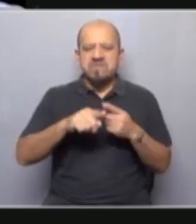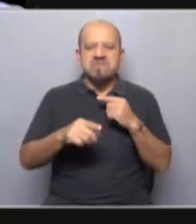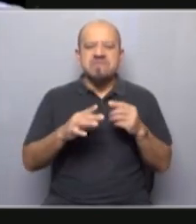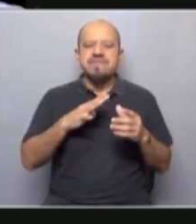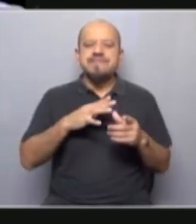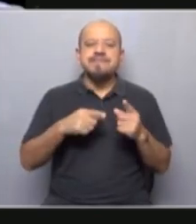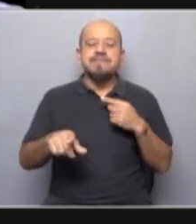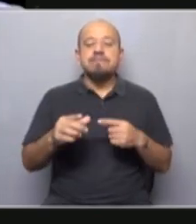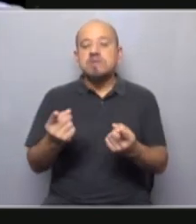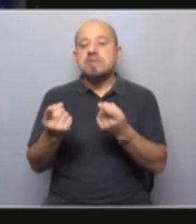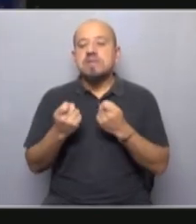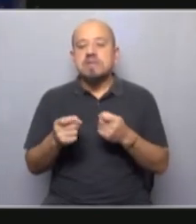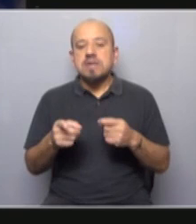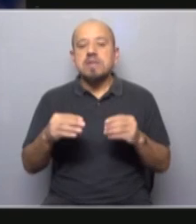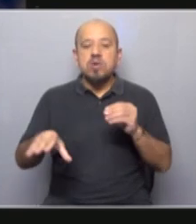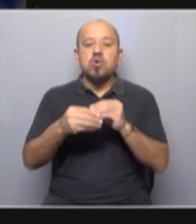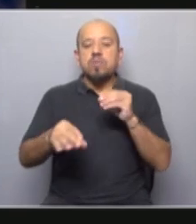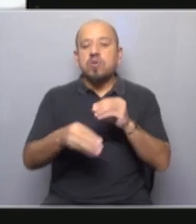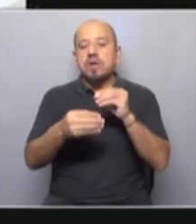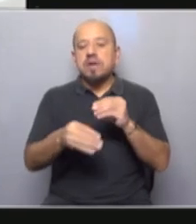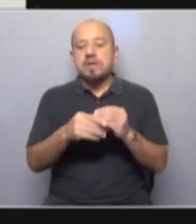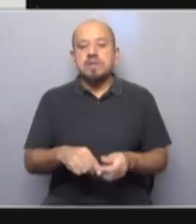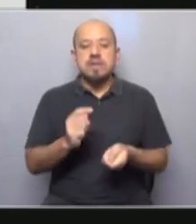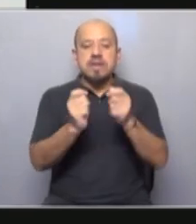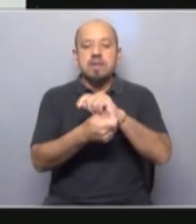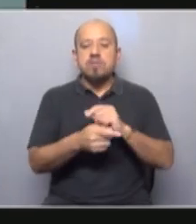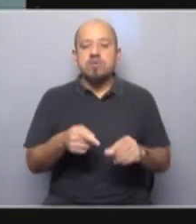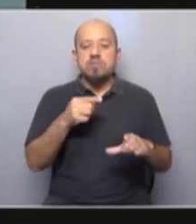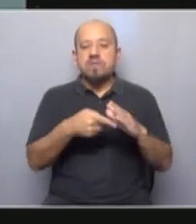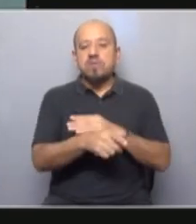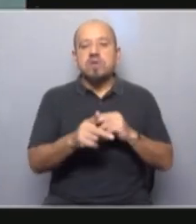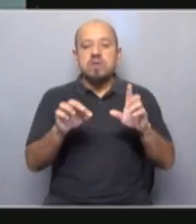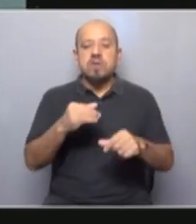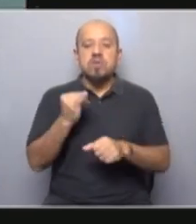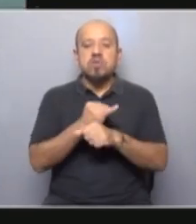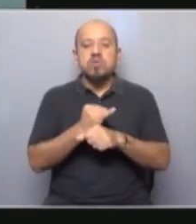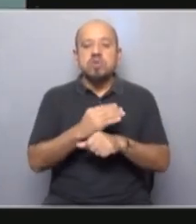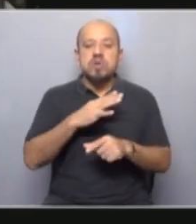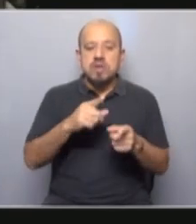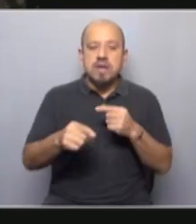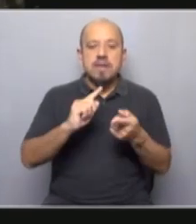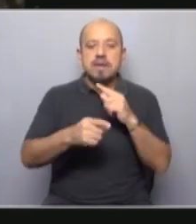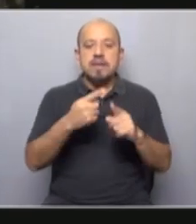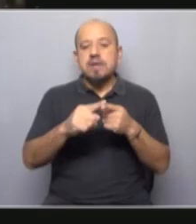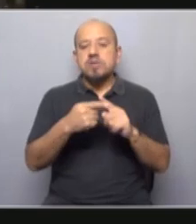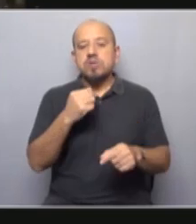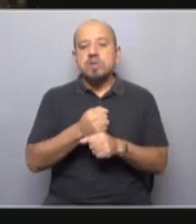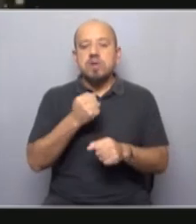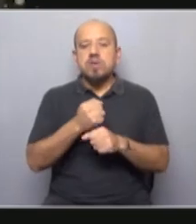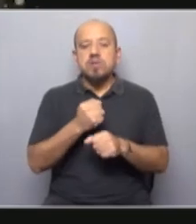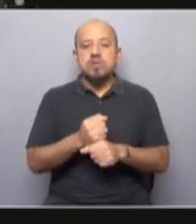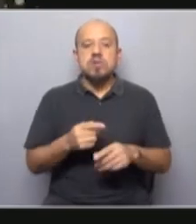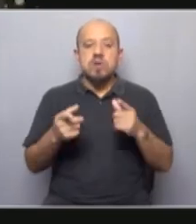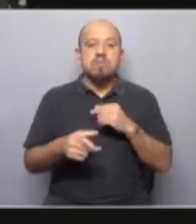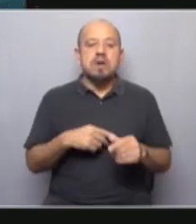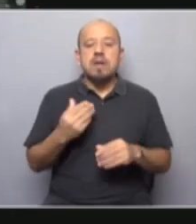ha determinado la necesidad de incorporar modificaciones profundas en el marco institucional que regula las relaciones laborales a fin de dotarlas